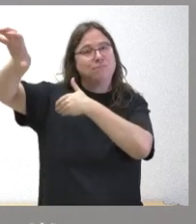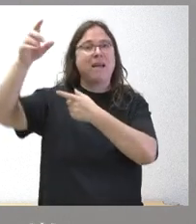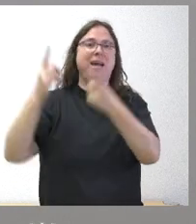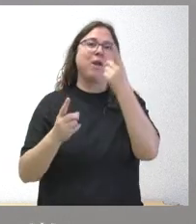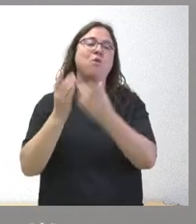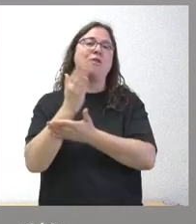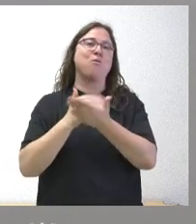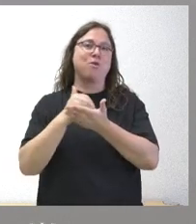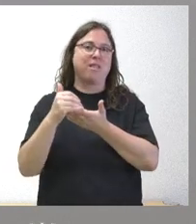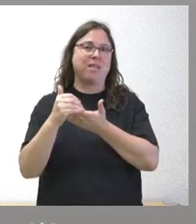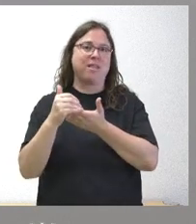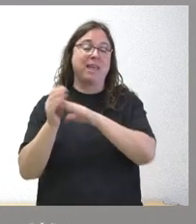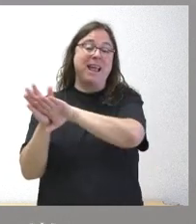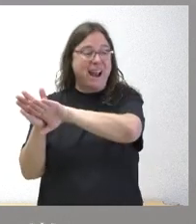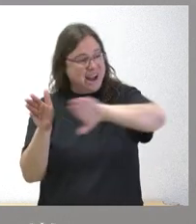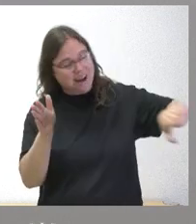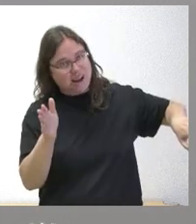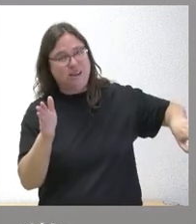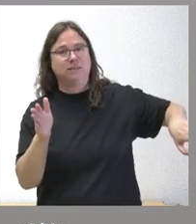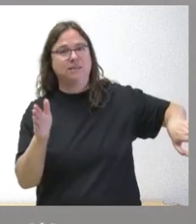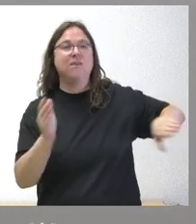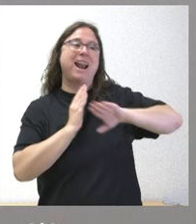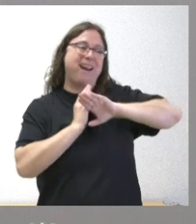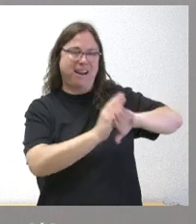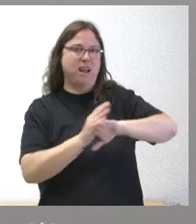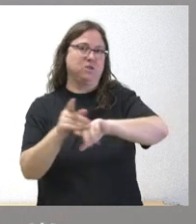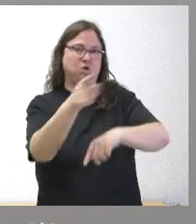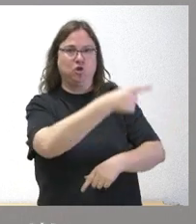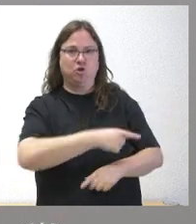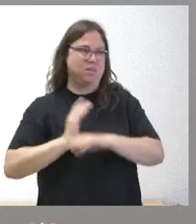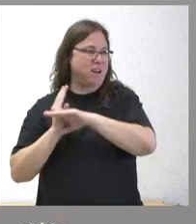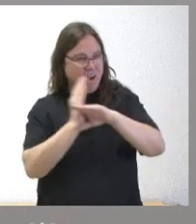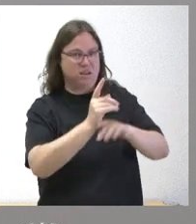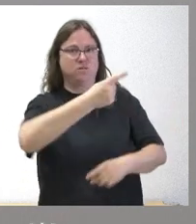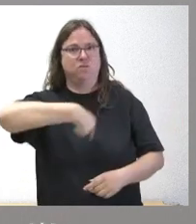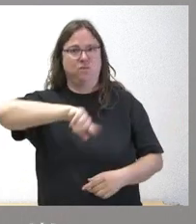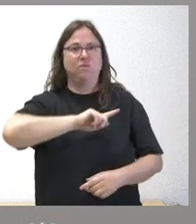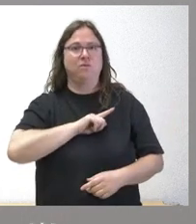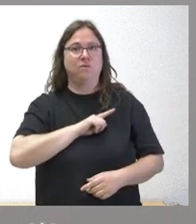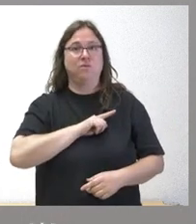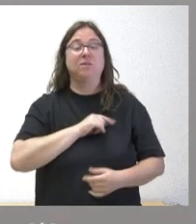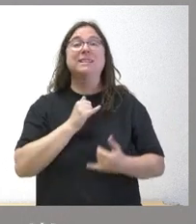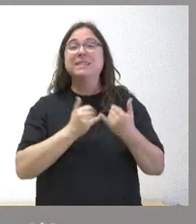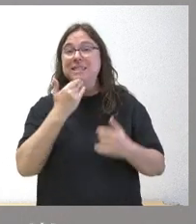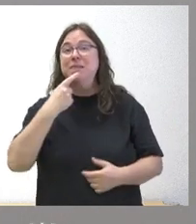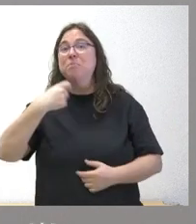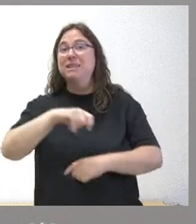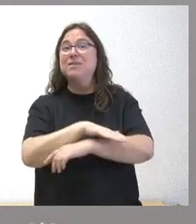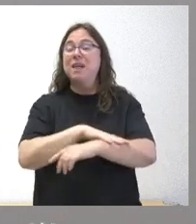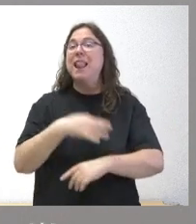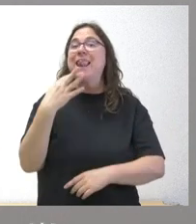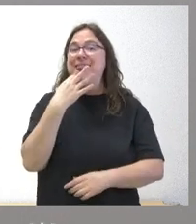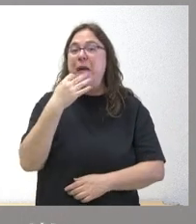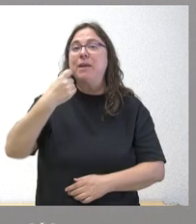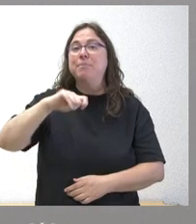comunidades autónomas y al otro lado estamos el resto de las comunidades autónomas cuando el presidente del gobierno tenía que ser el